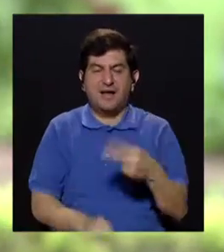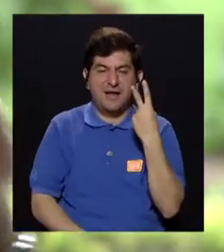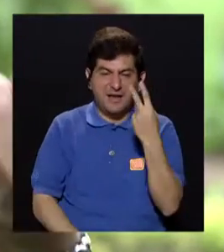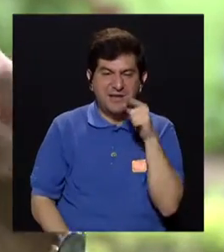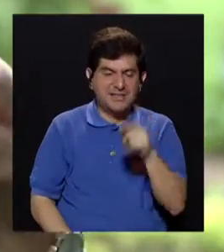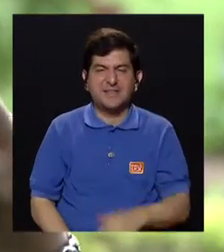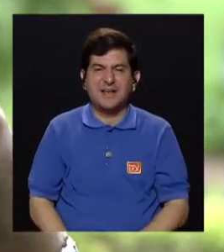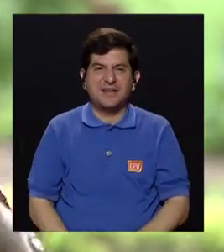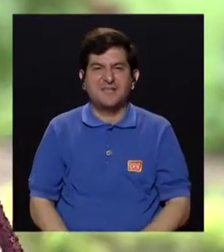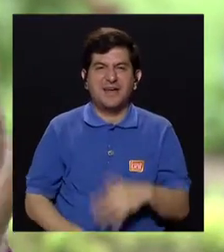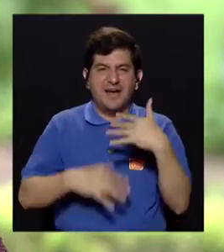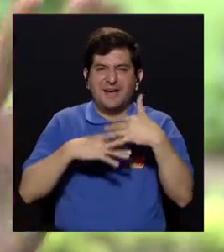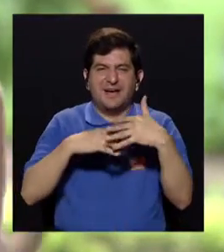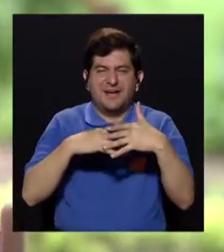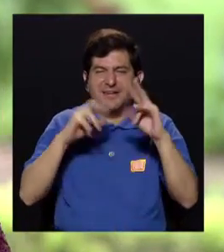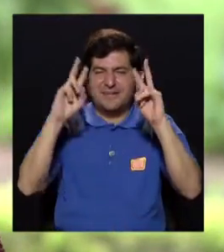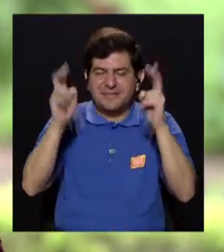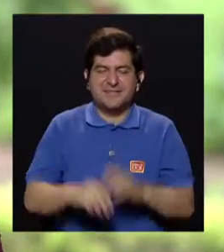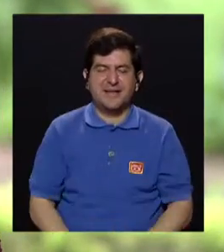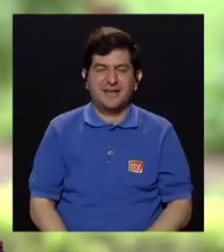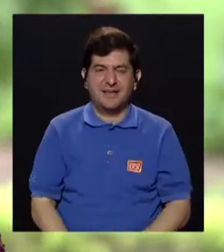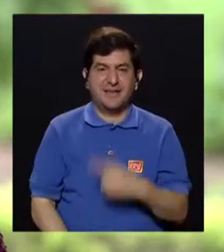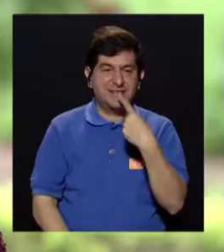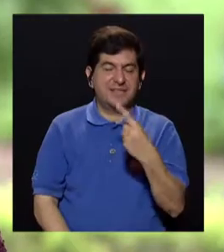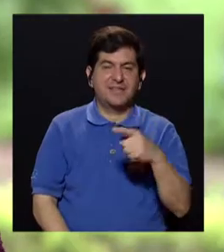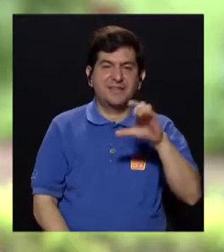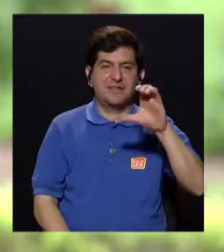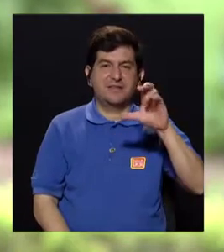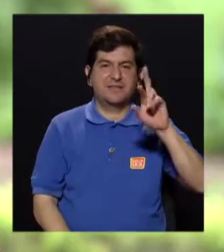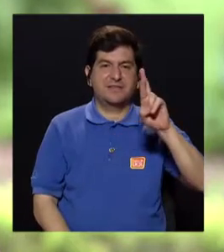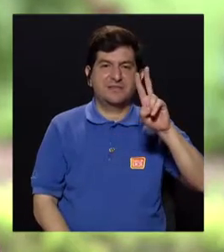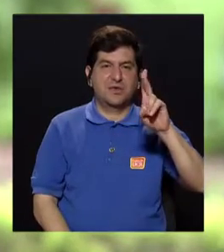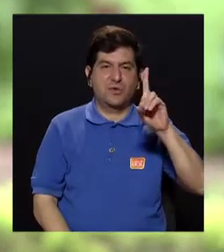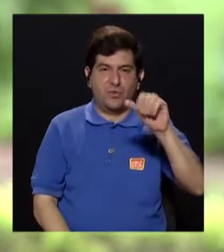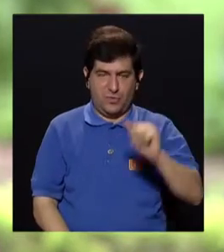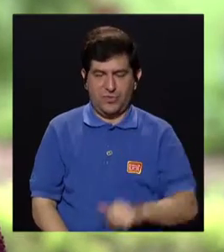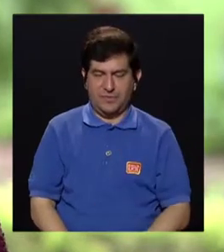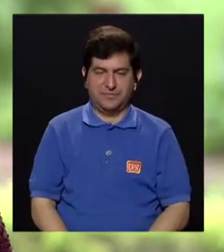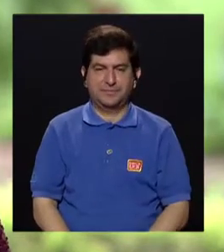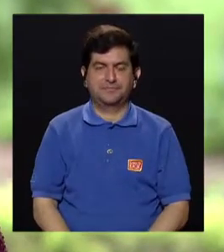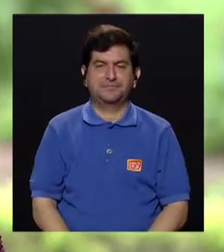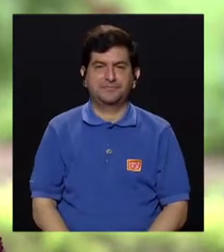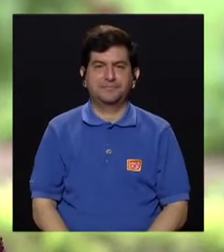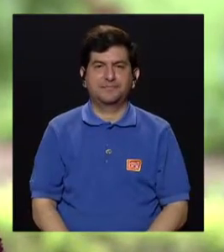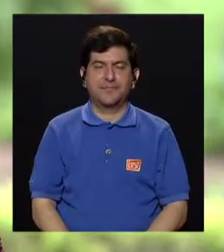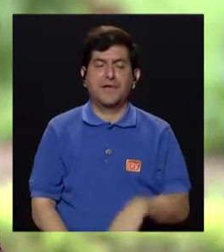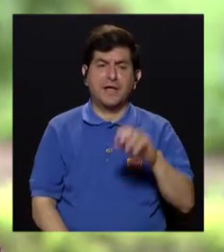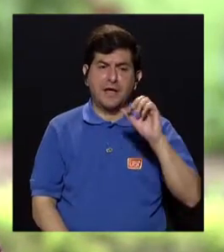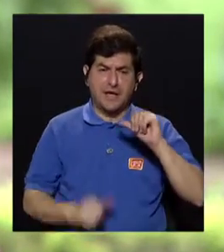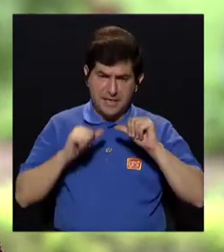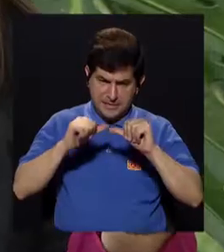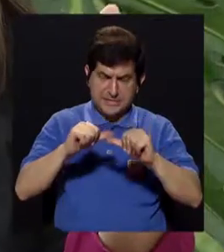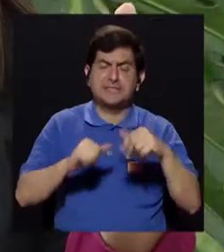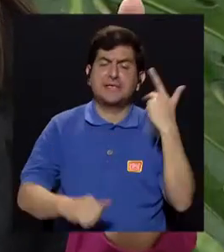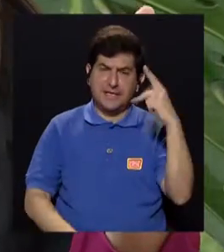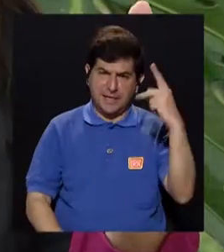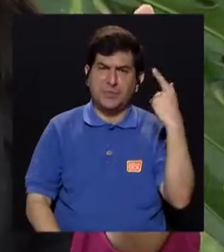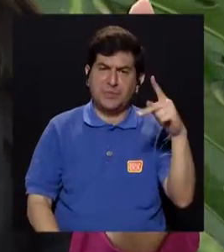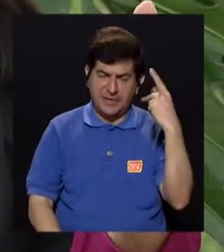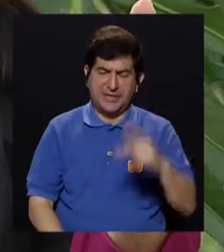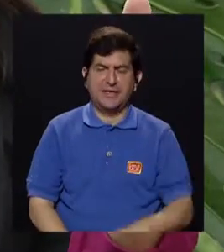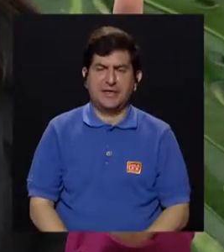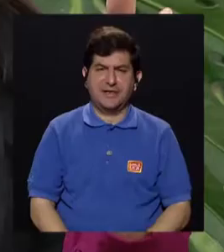ojalá que se le dé a la sangre y que sea crudita, casi. Ese es otro detalle que también habría que... Claro. Sigue siendo